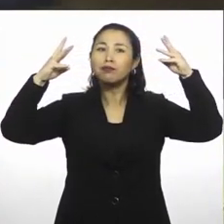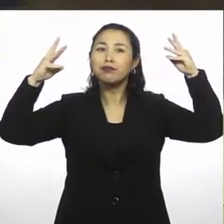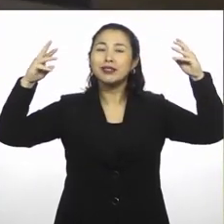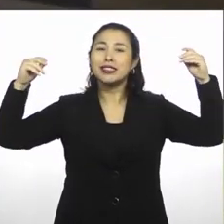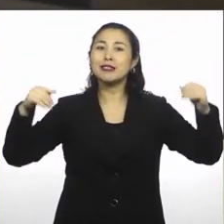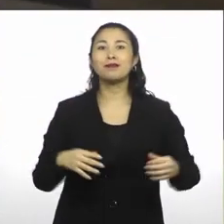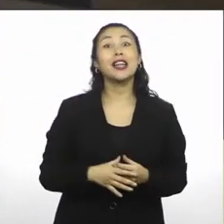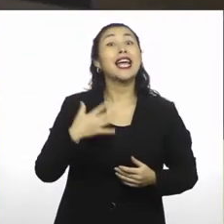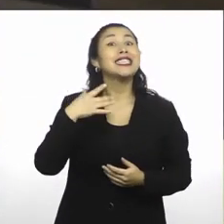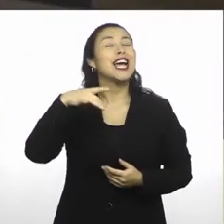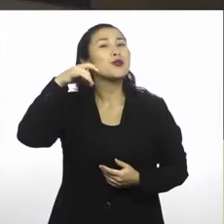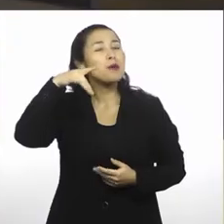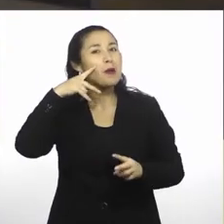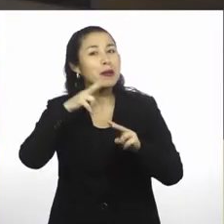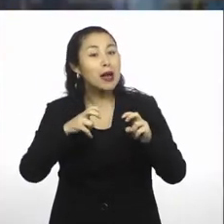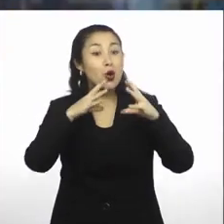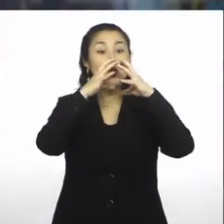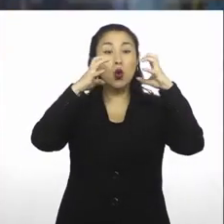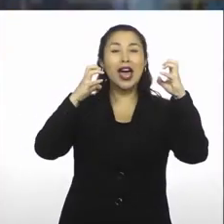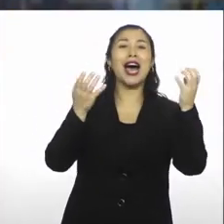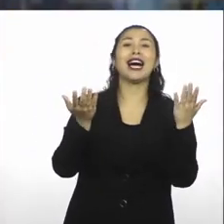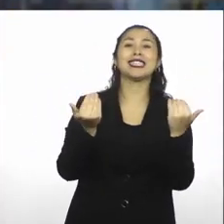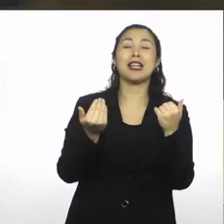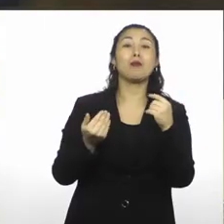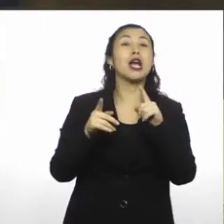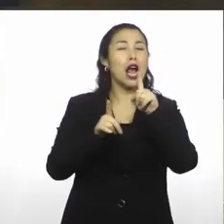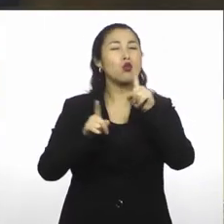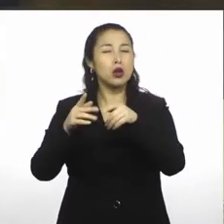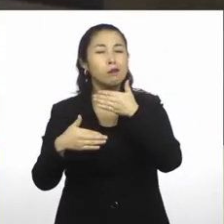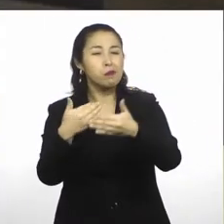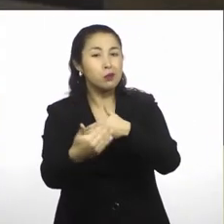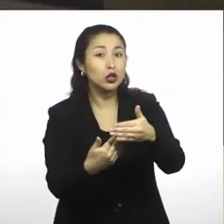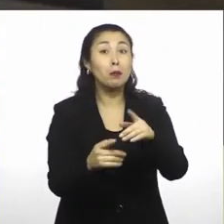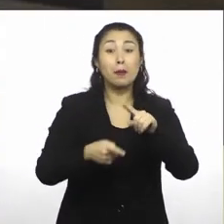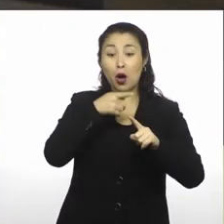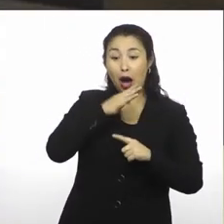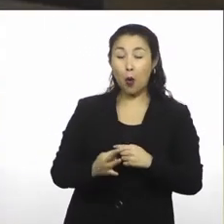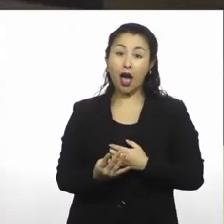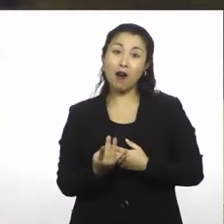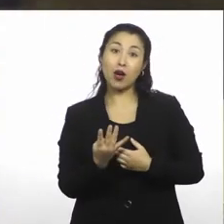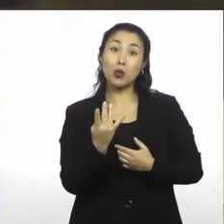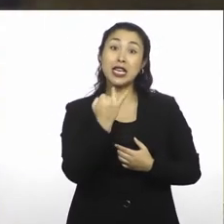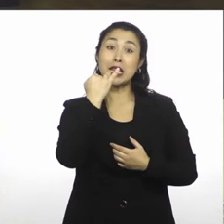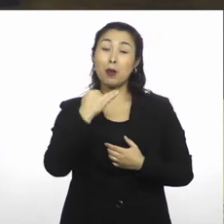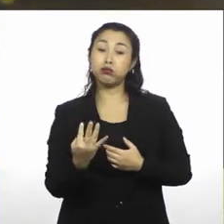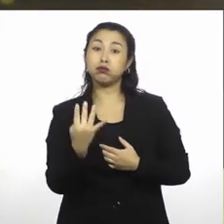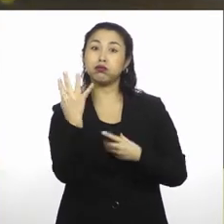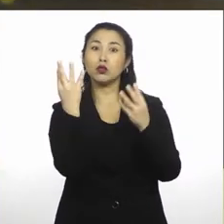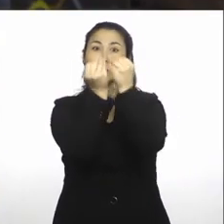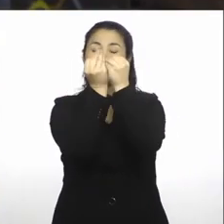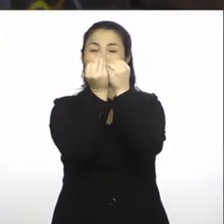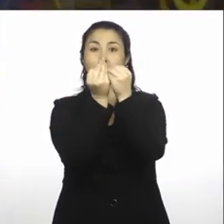Podemos averiguar que para formar una nube necesitamos que ocurran ciertos procesos, que se evapore el agua y que luego se condense. Logramos también